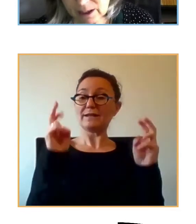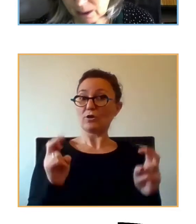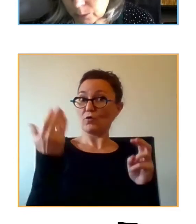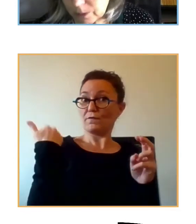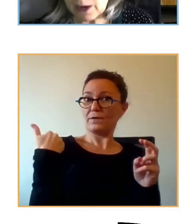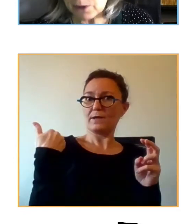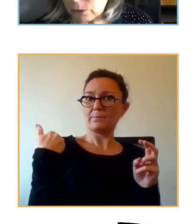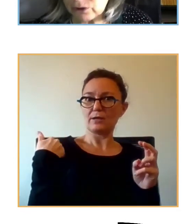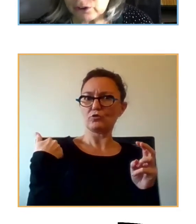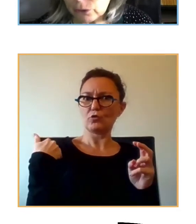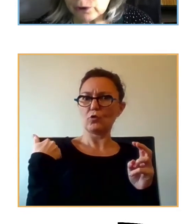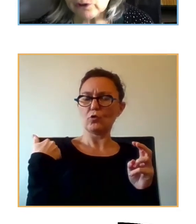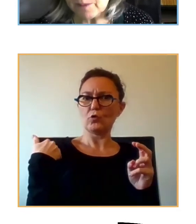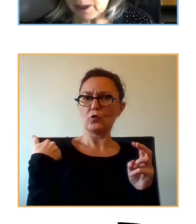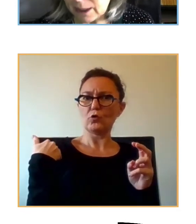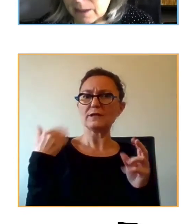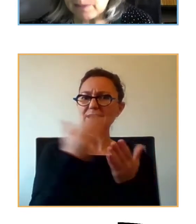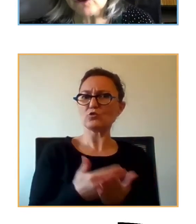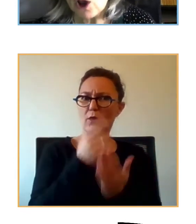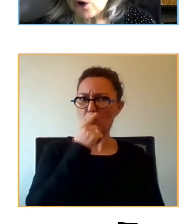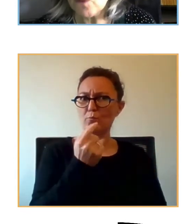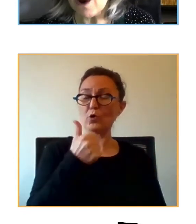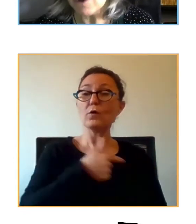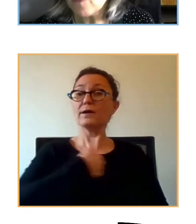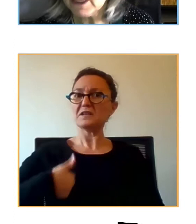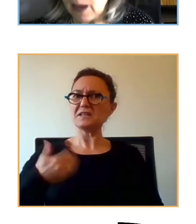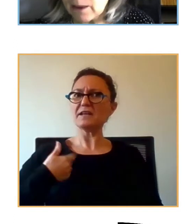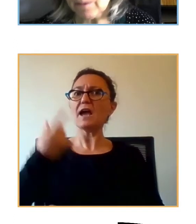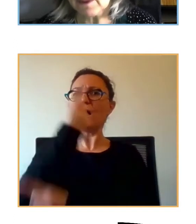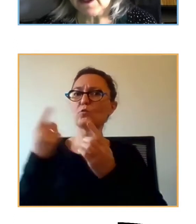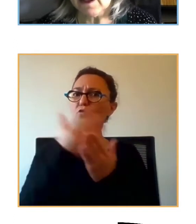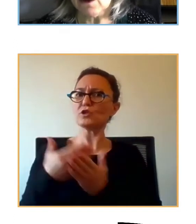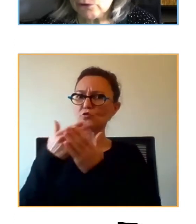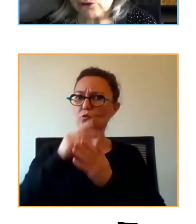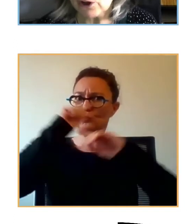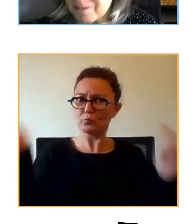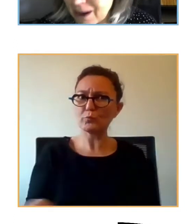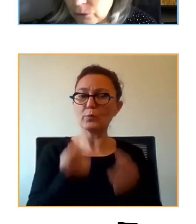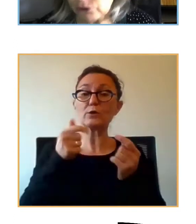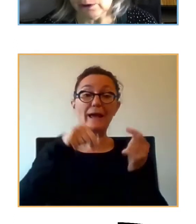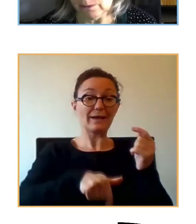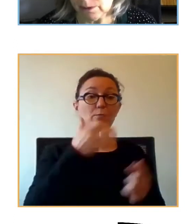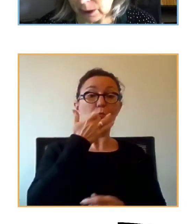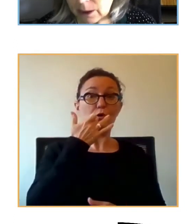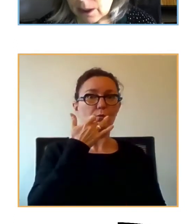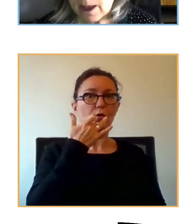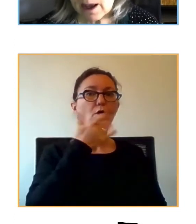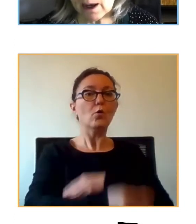En China se han publicado algunos estudios y aquí vemos cómo ha aumentado el uso y mal uso